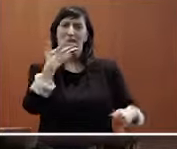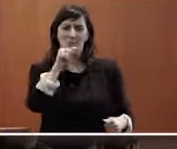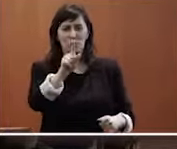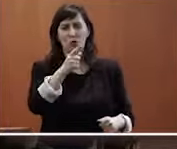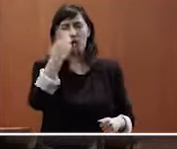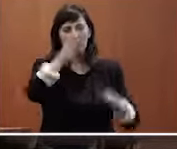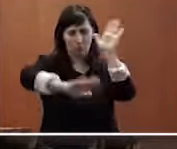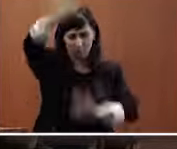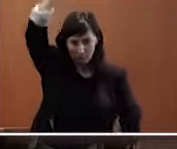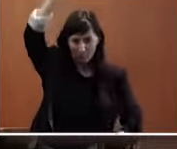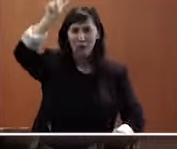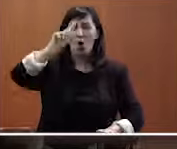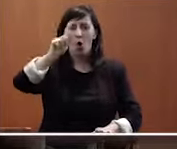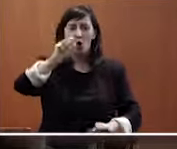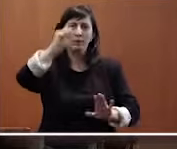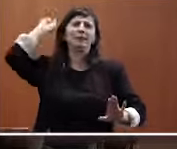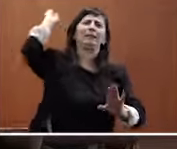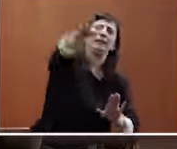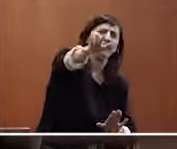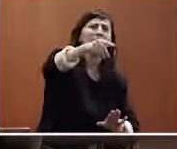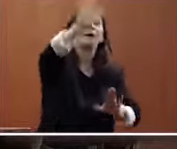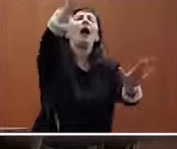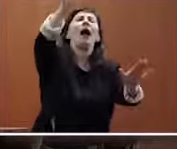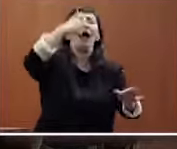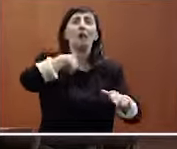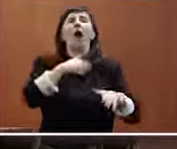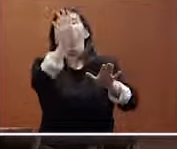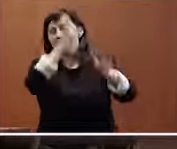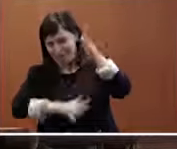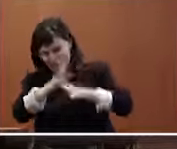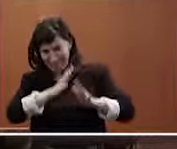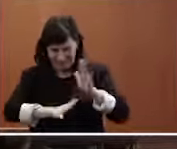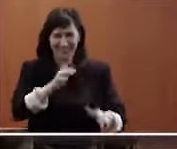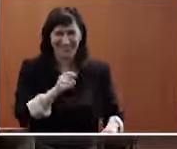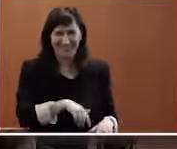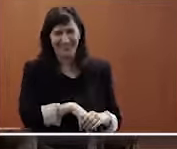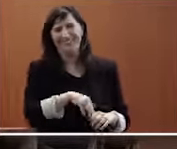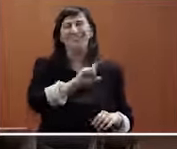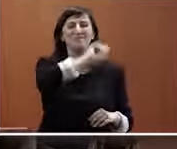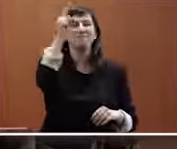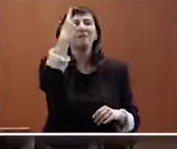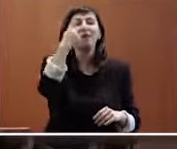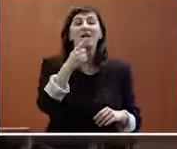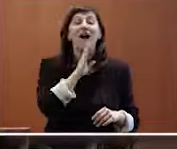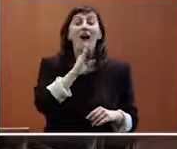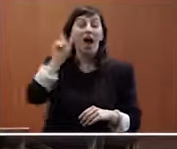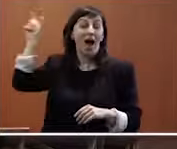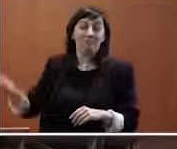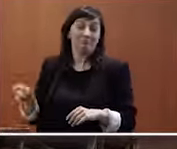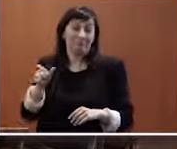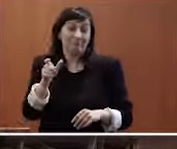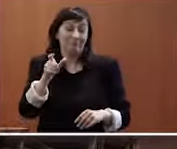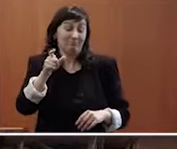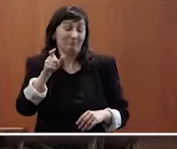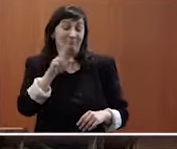levantas la mano o me tiráis algo yo ya me paro muy bien lo primero es reconocer que la discapacidad lo decía el presidente es un